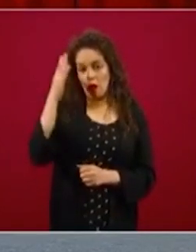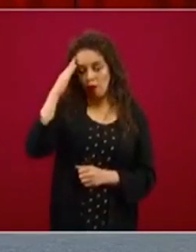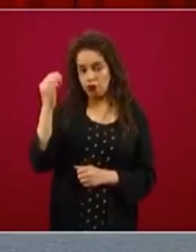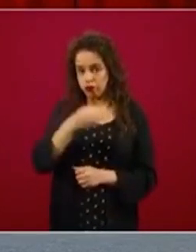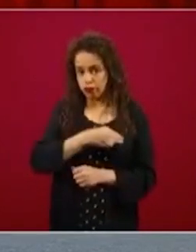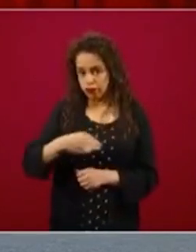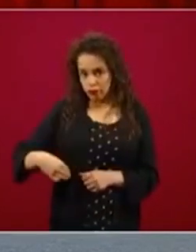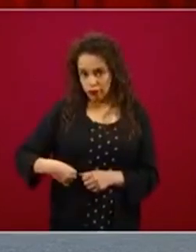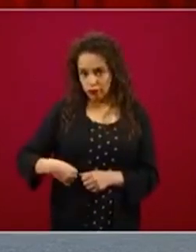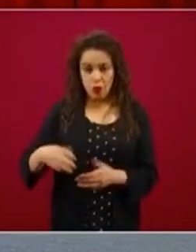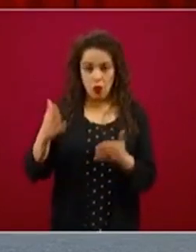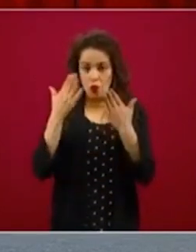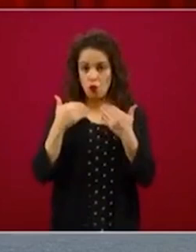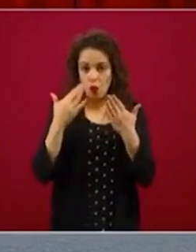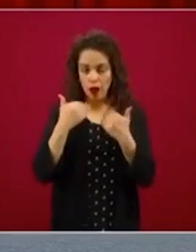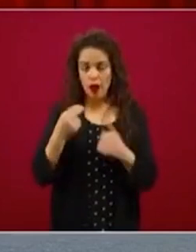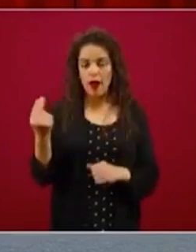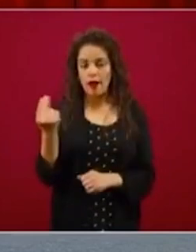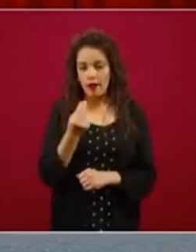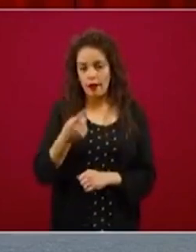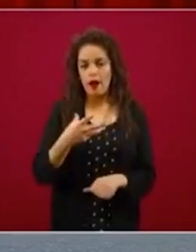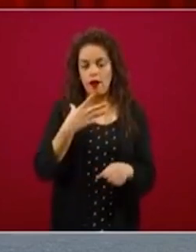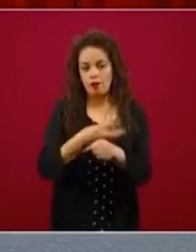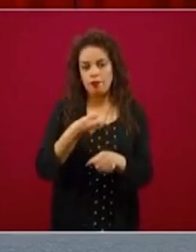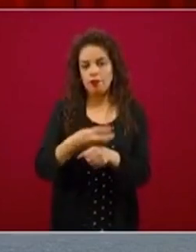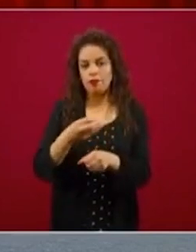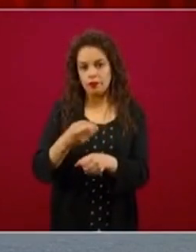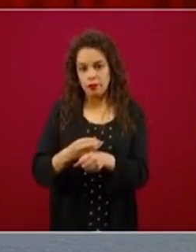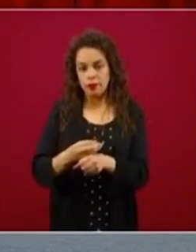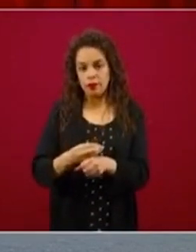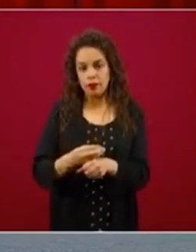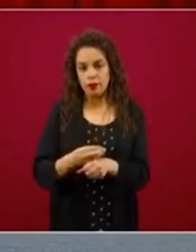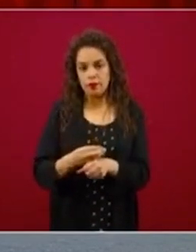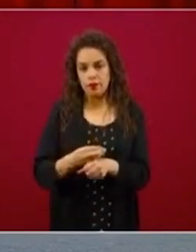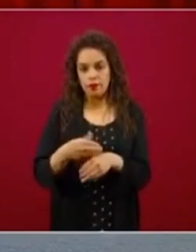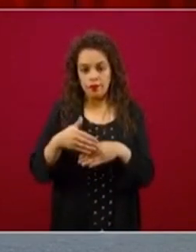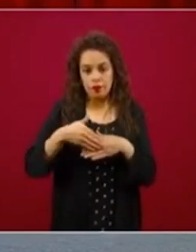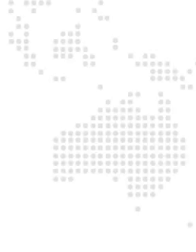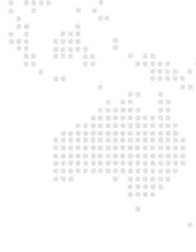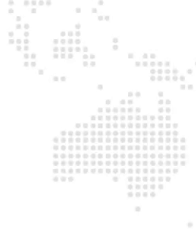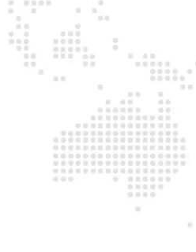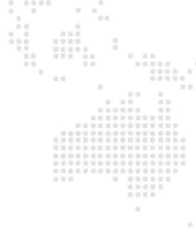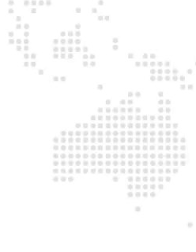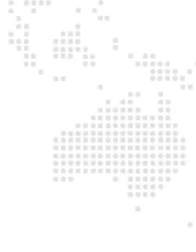camino lo tengan antes de que termine el sexenio del presidente López Obrador.